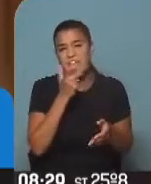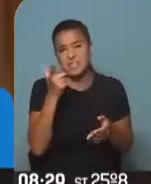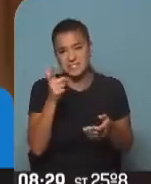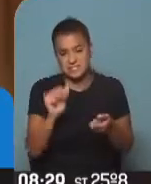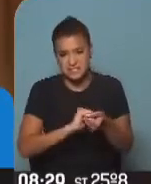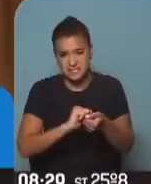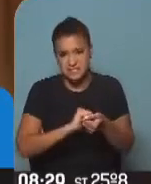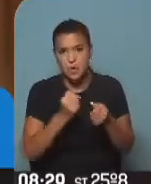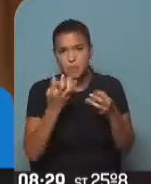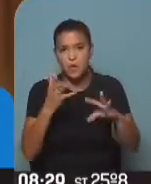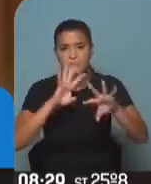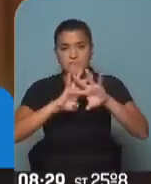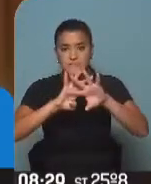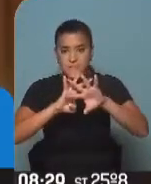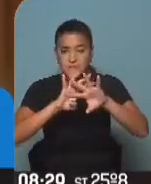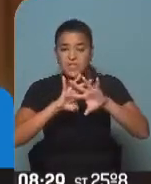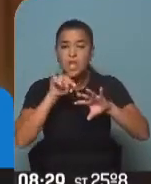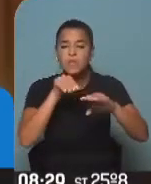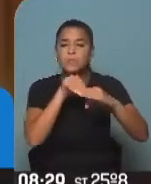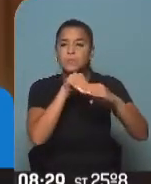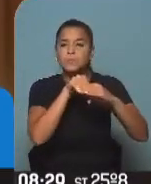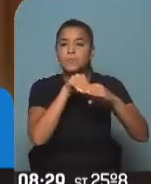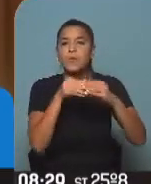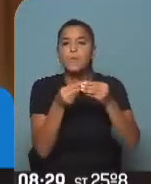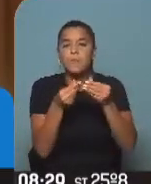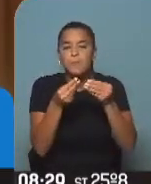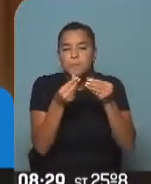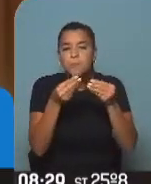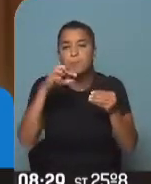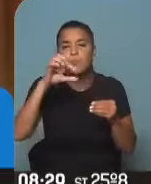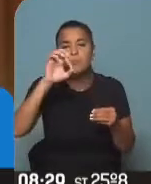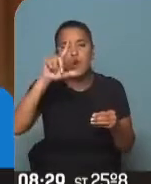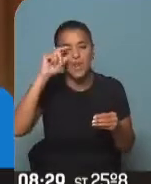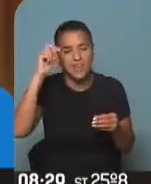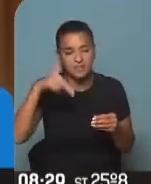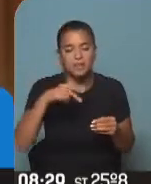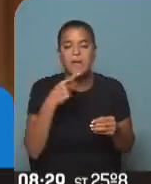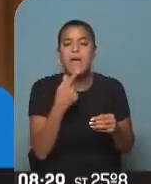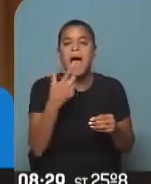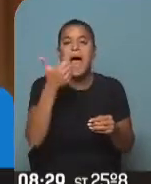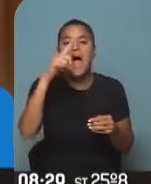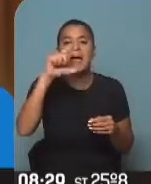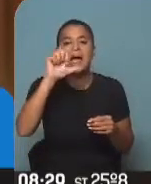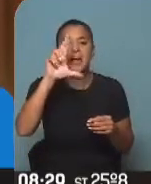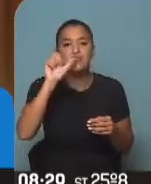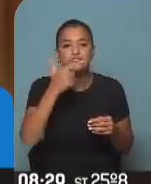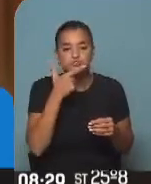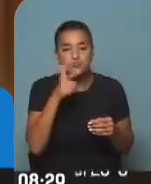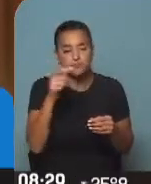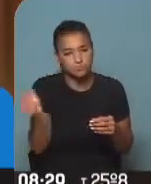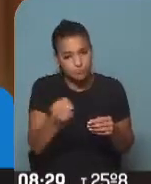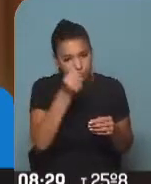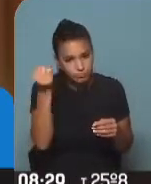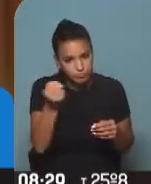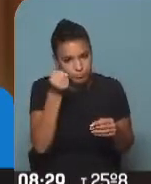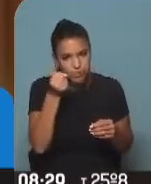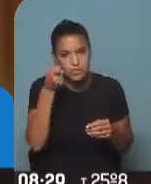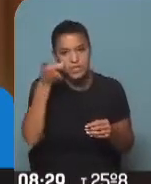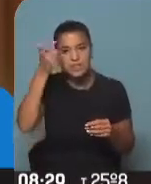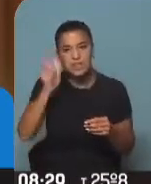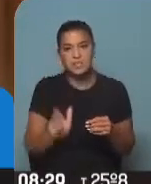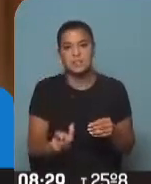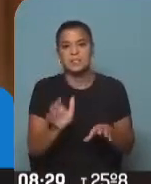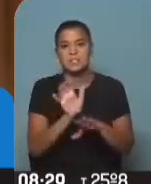porque en los filtros se acumulan polen, ácaros, que esos son fundamentales en el paciente que tiene